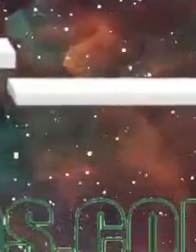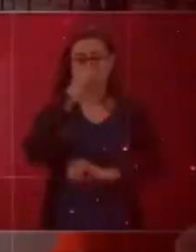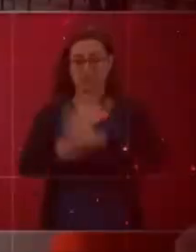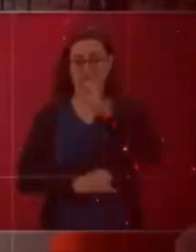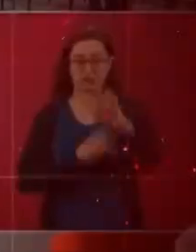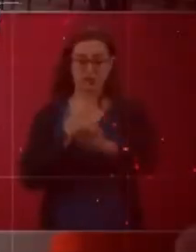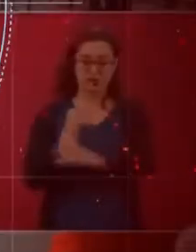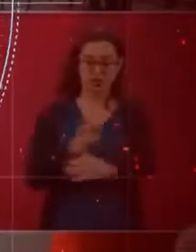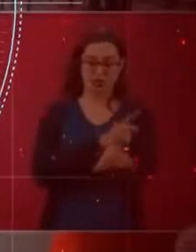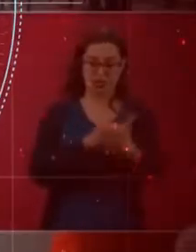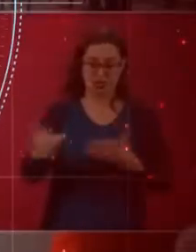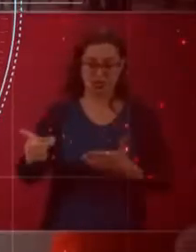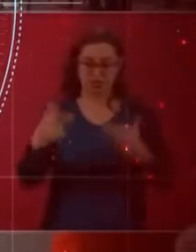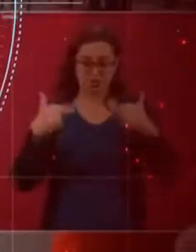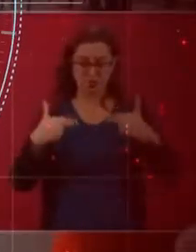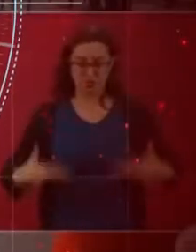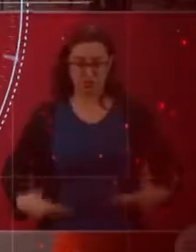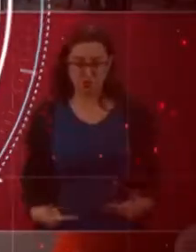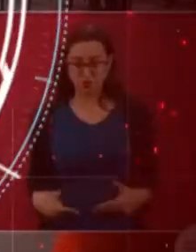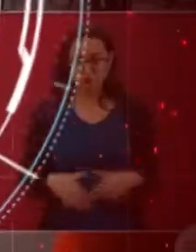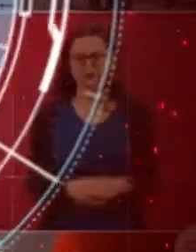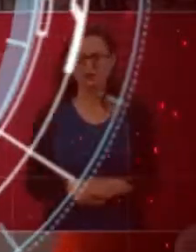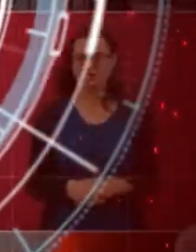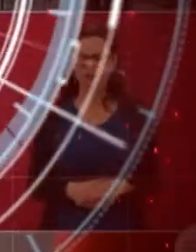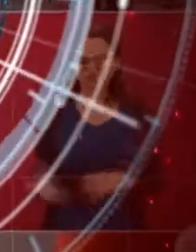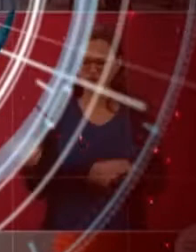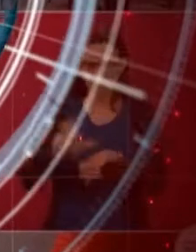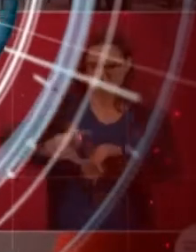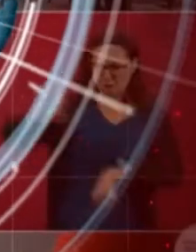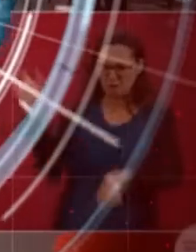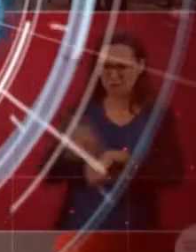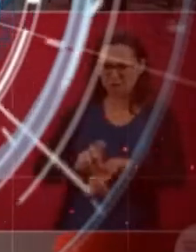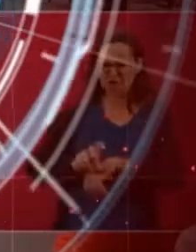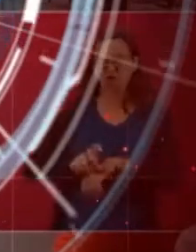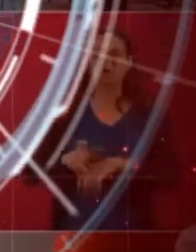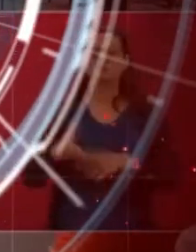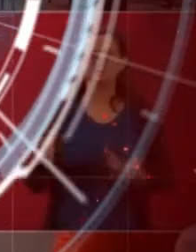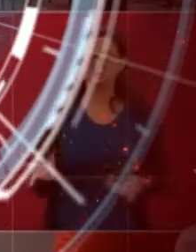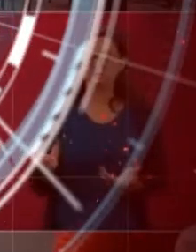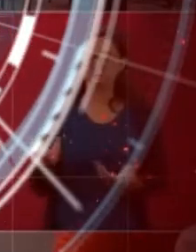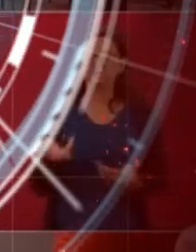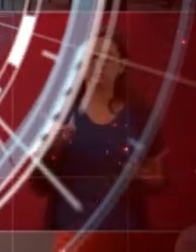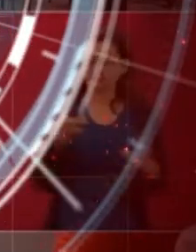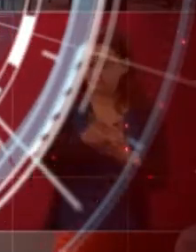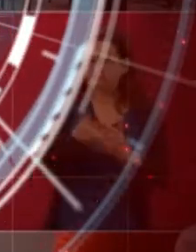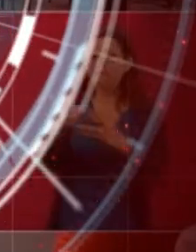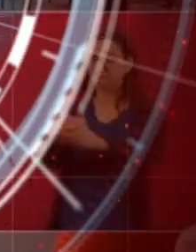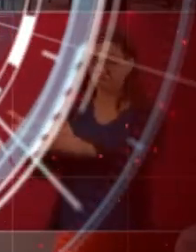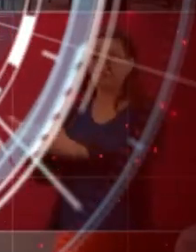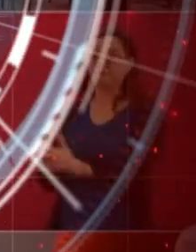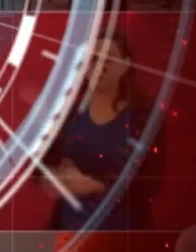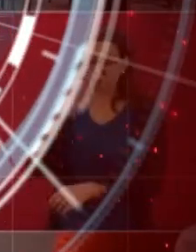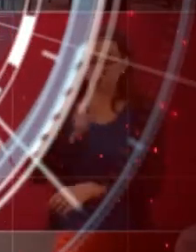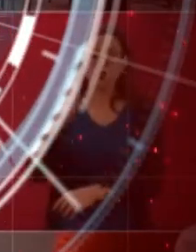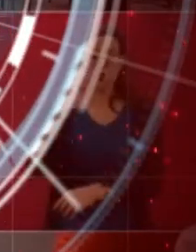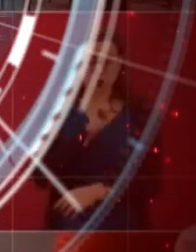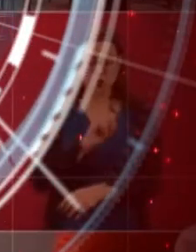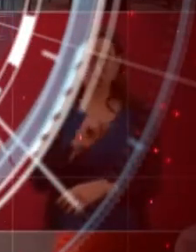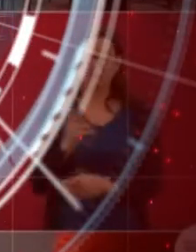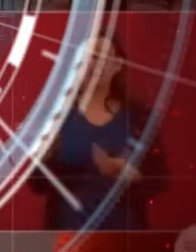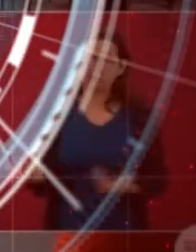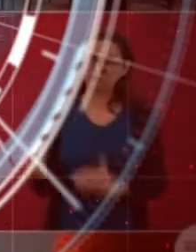El machismo mata, destruye las vidas de las mujeres y limita el desarrollo de nuestro país.